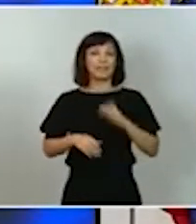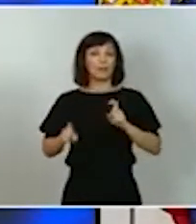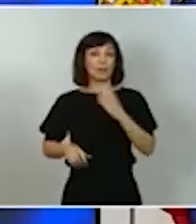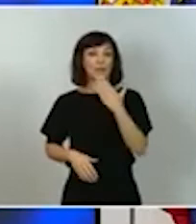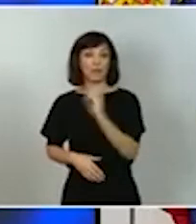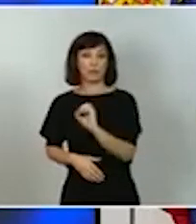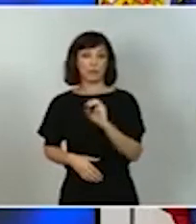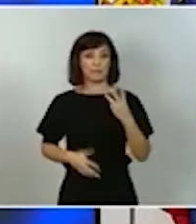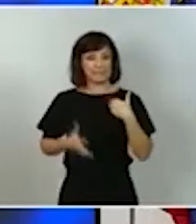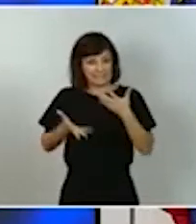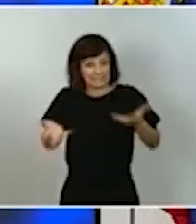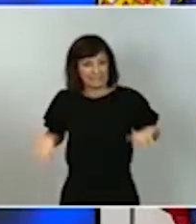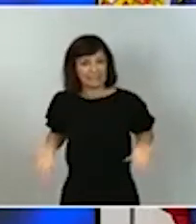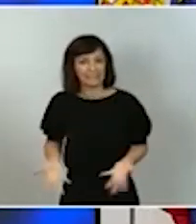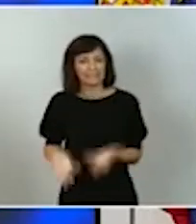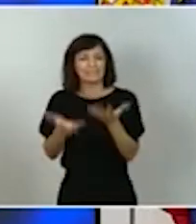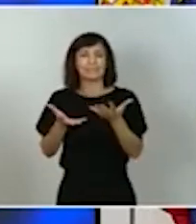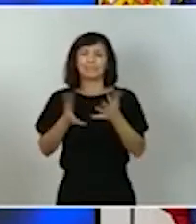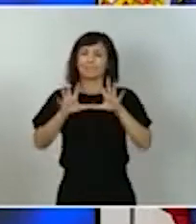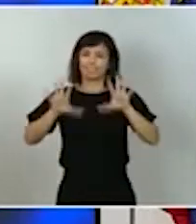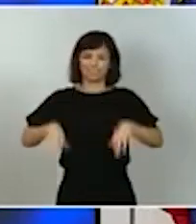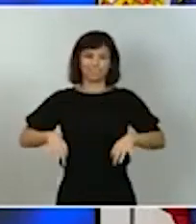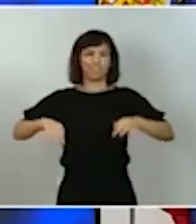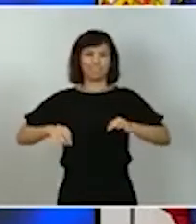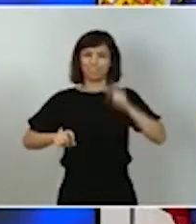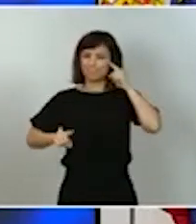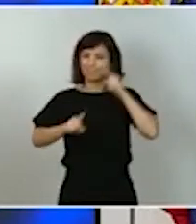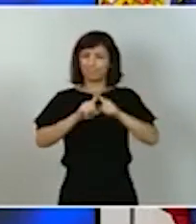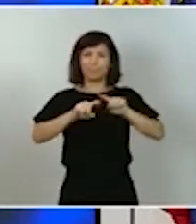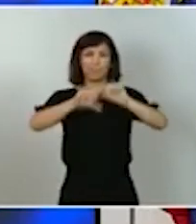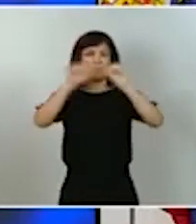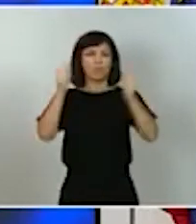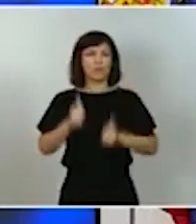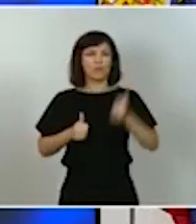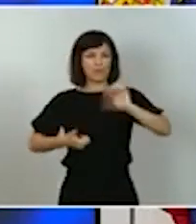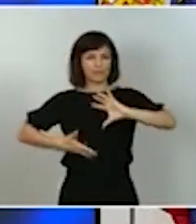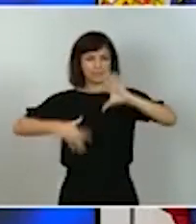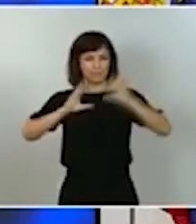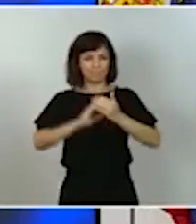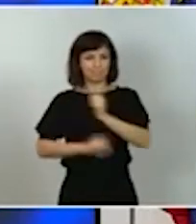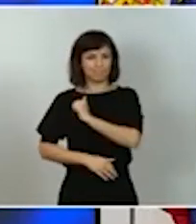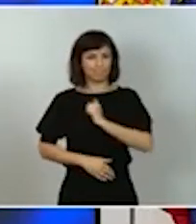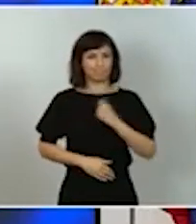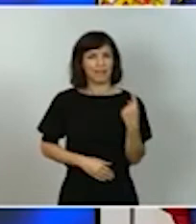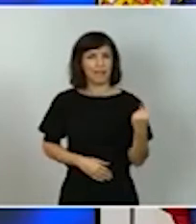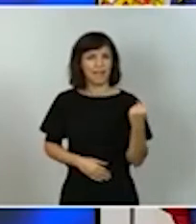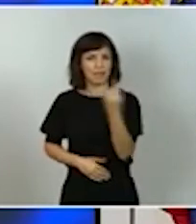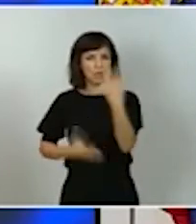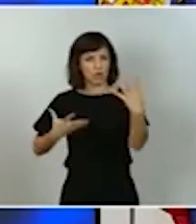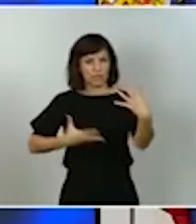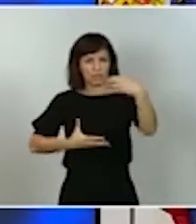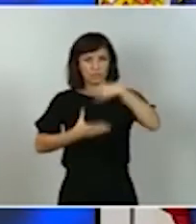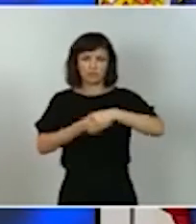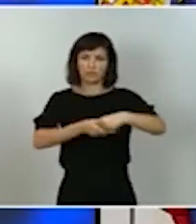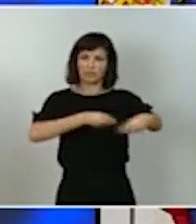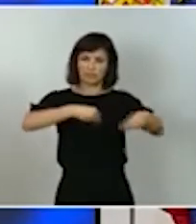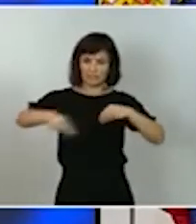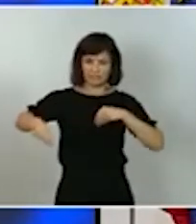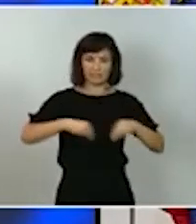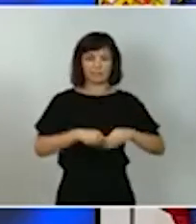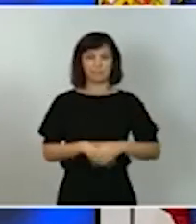decisivamente hacia un modelo personalizado inclusivo y flexible la octava